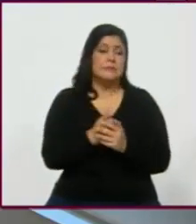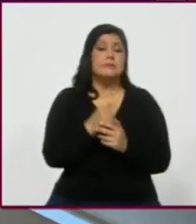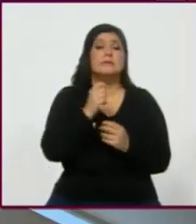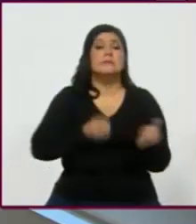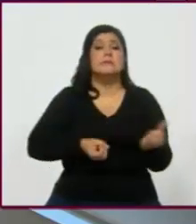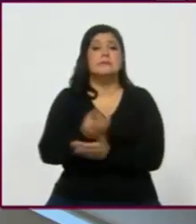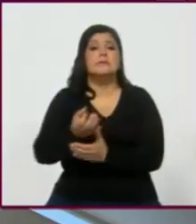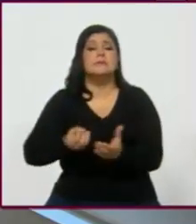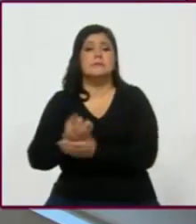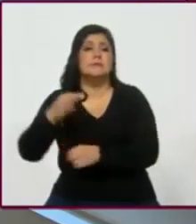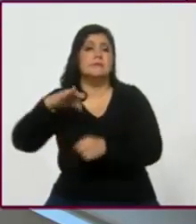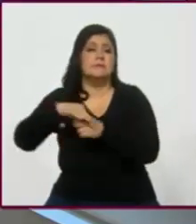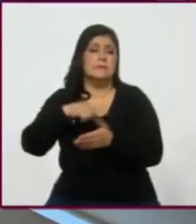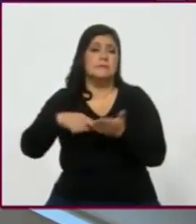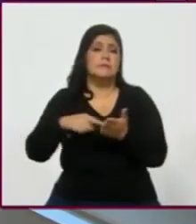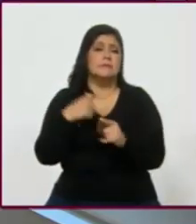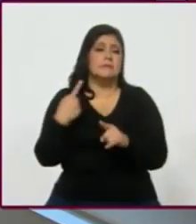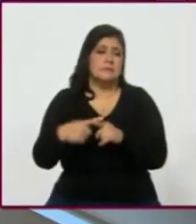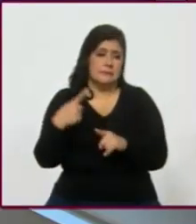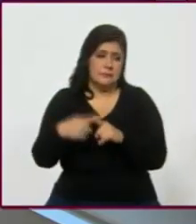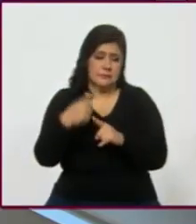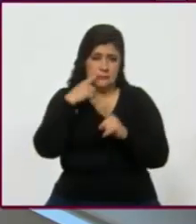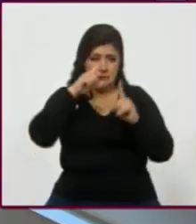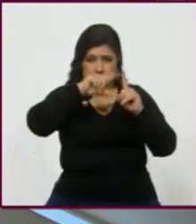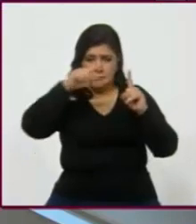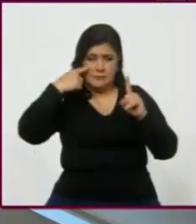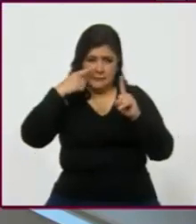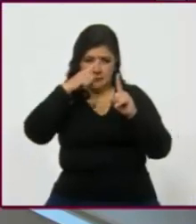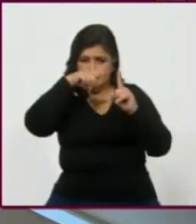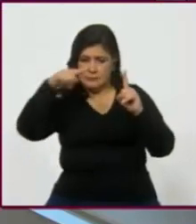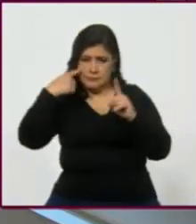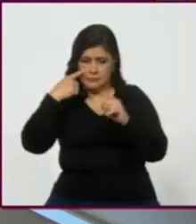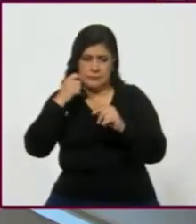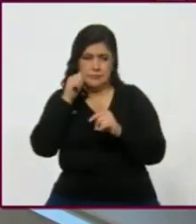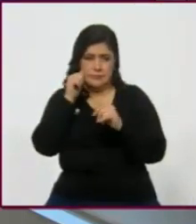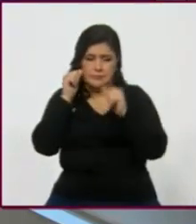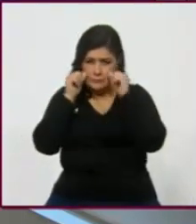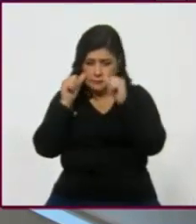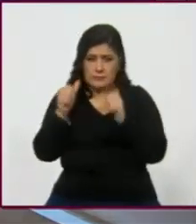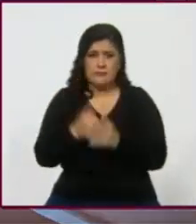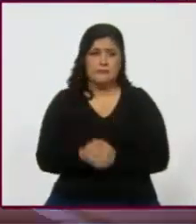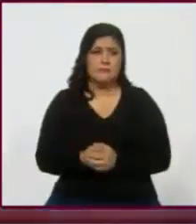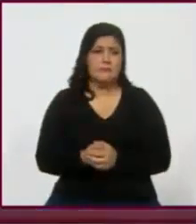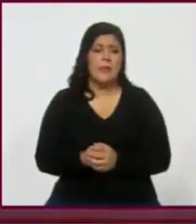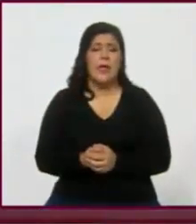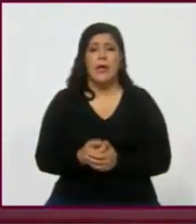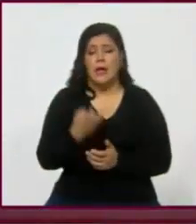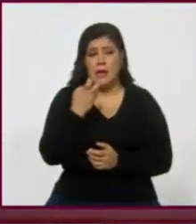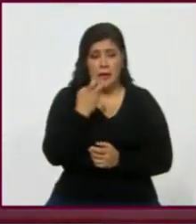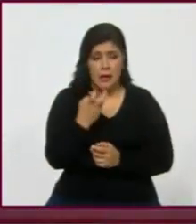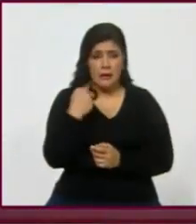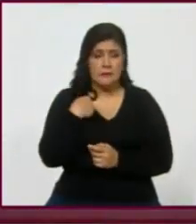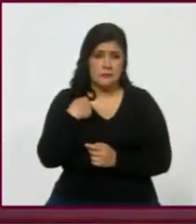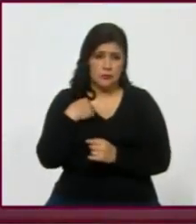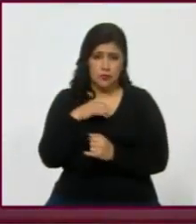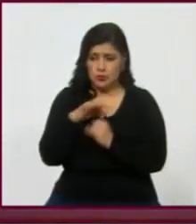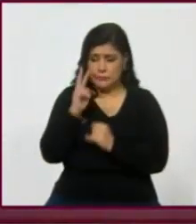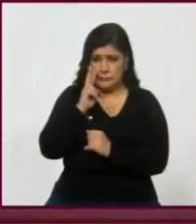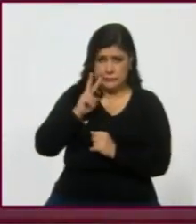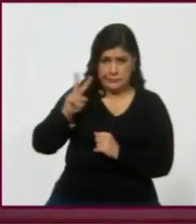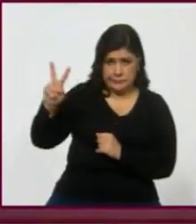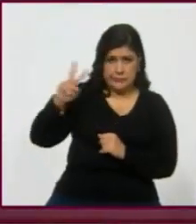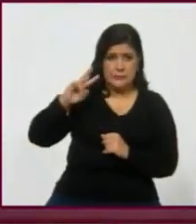¿Cuál es el perfil de la gente? Son los siguientes cuatro gráficos. Este me parece interesante. Tenemos un sesgo de